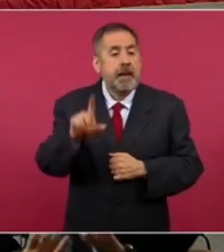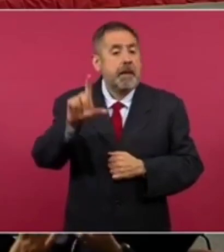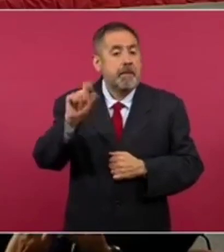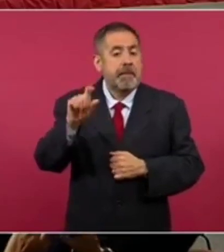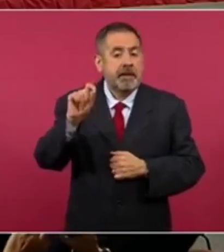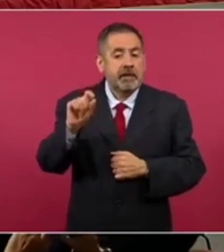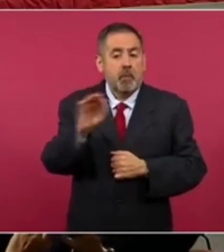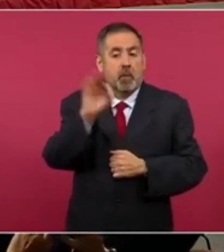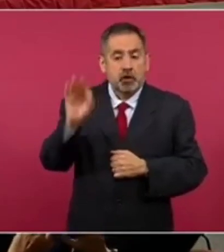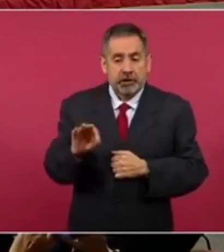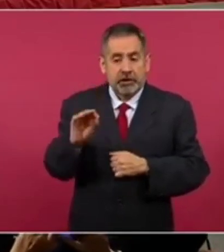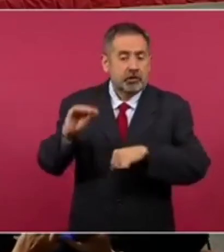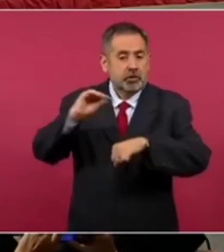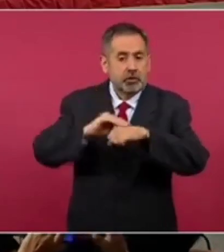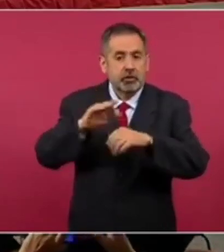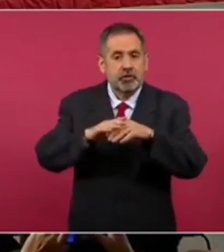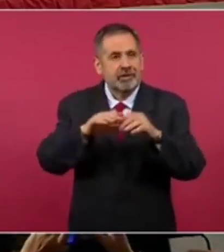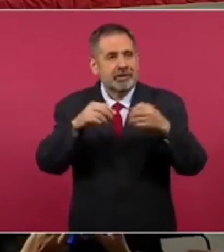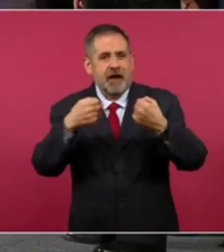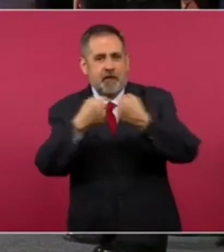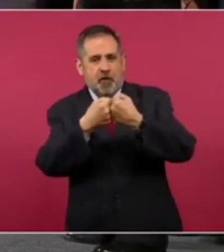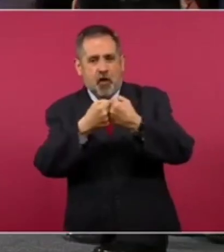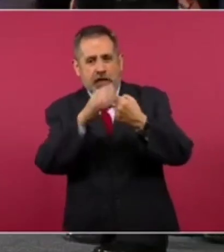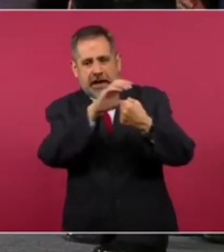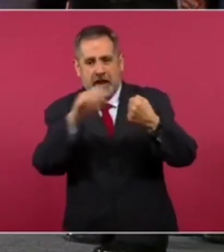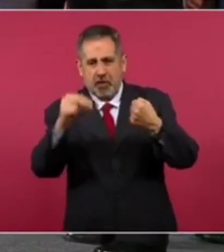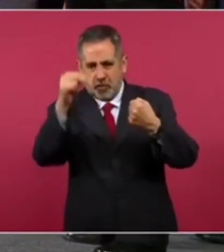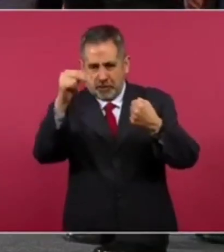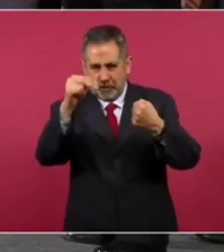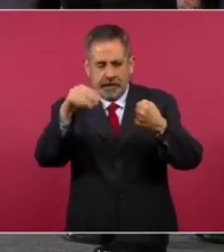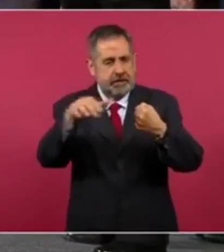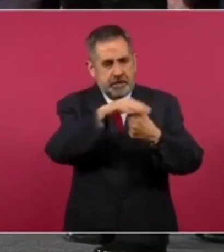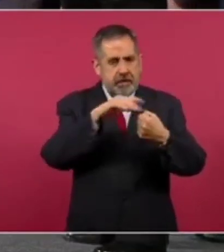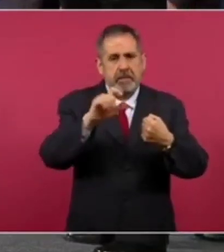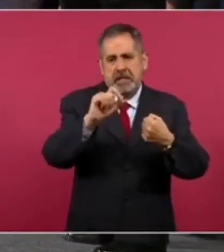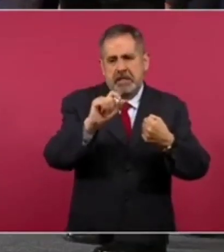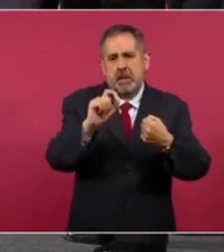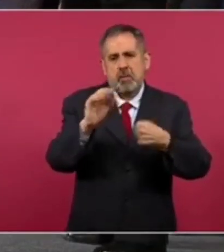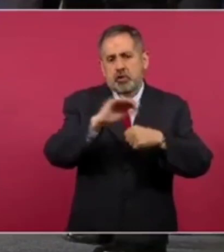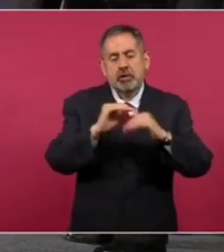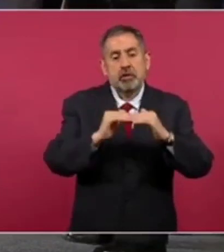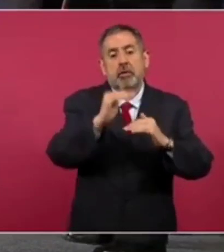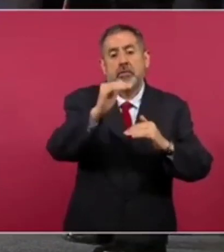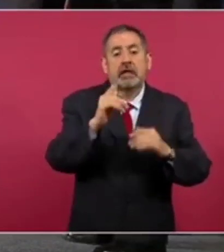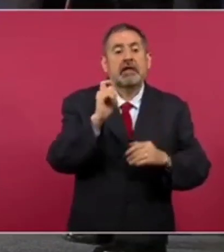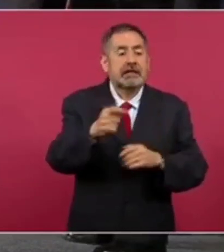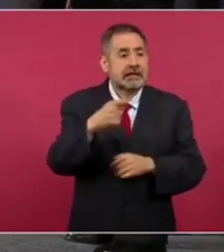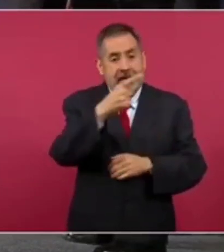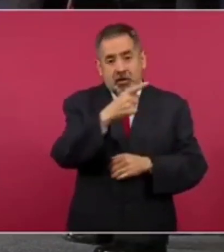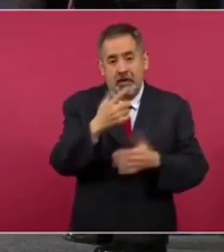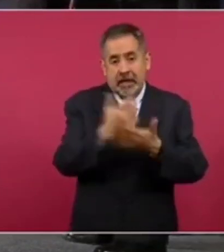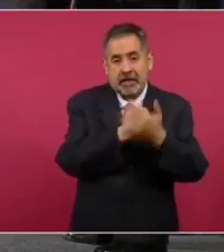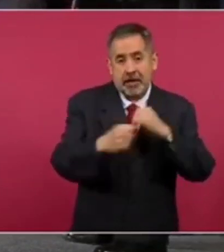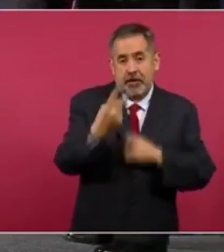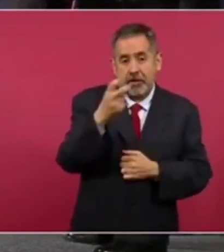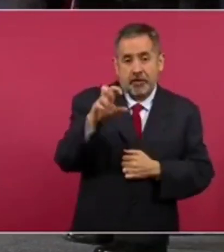por ciento en el caso de la zona libre de la frontera norte, por lo cual pasará de 260